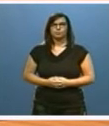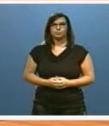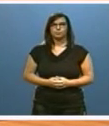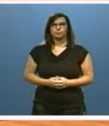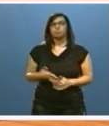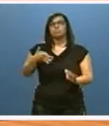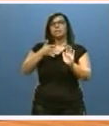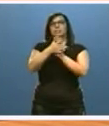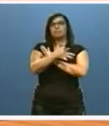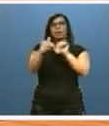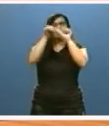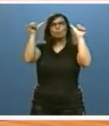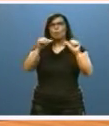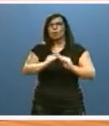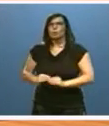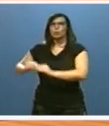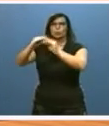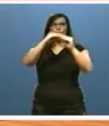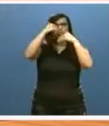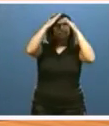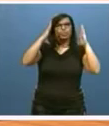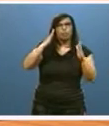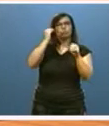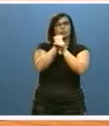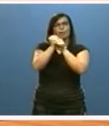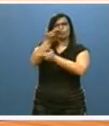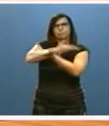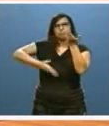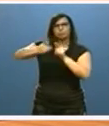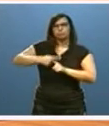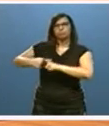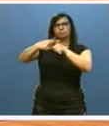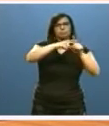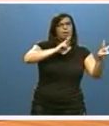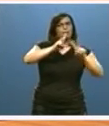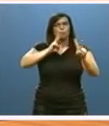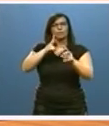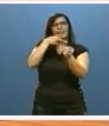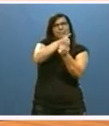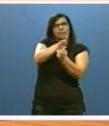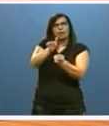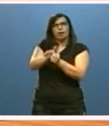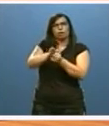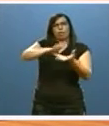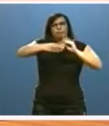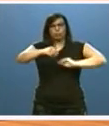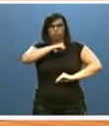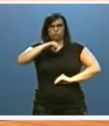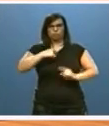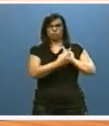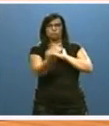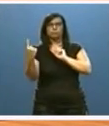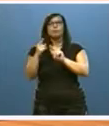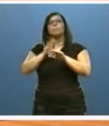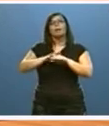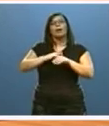Supone implantar un modelo unificado de intervención y de trabajo compartido con respuestas e itinerarios personalizados para favorecer el acceso al